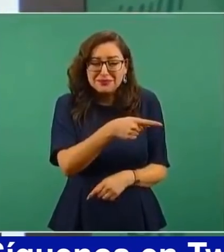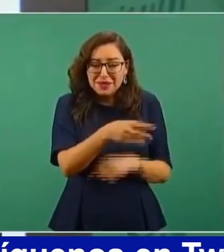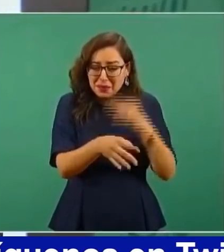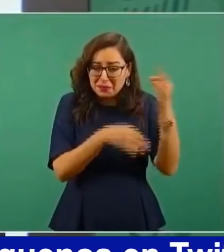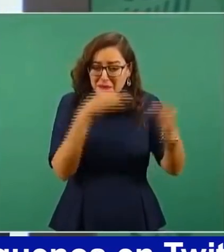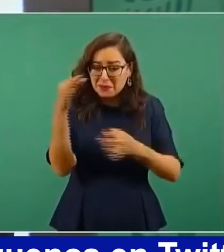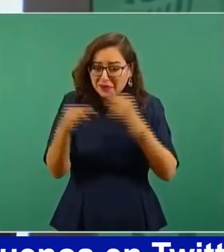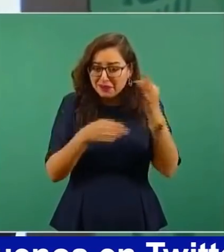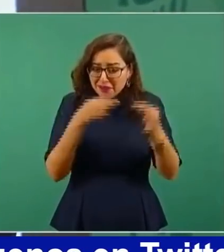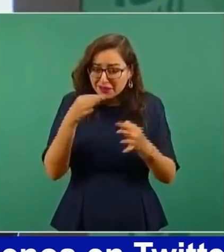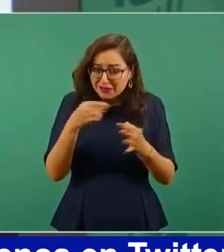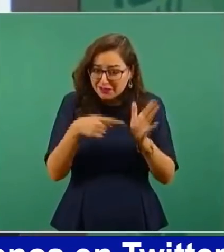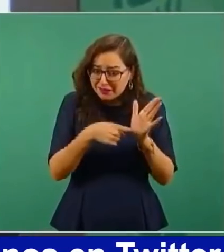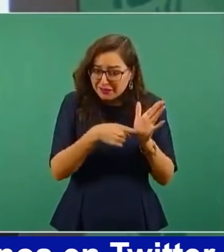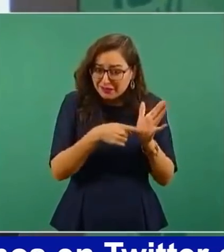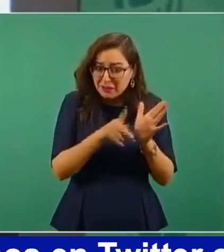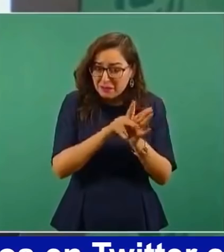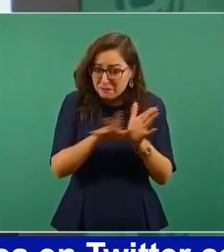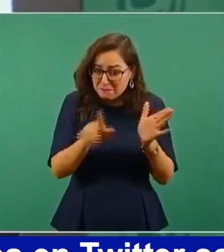Claro,